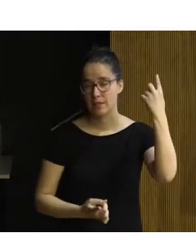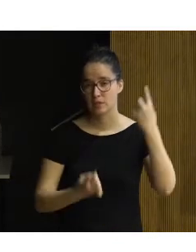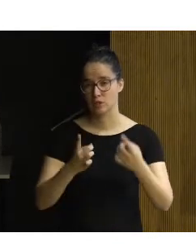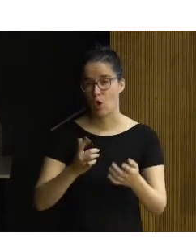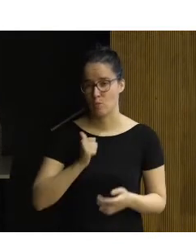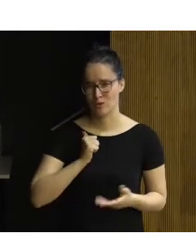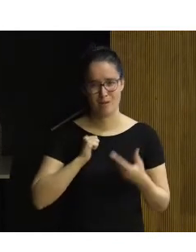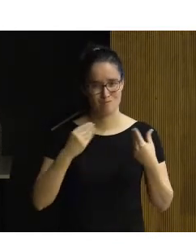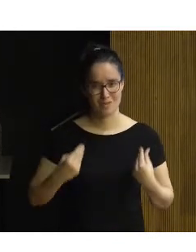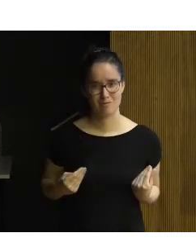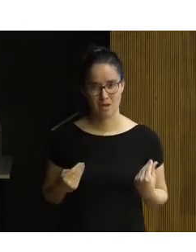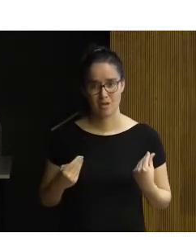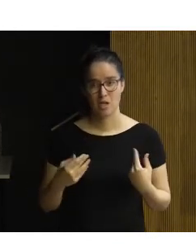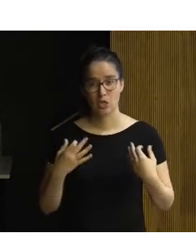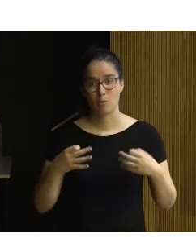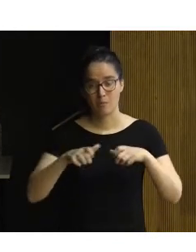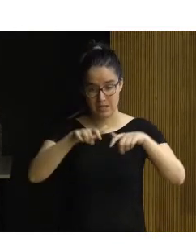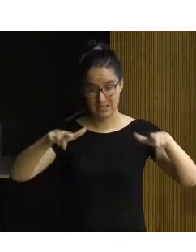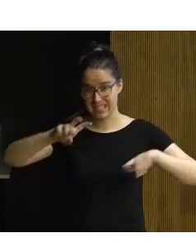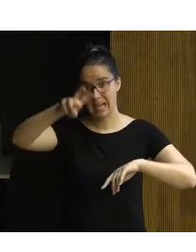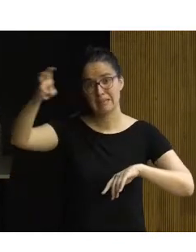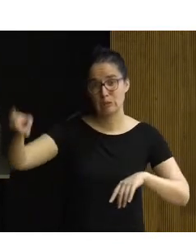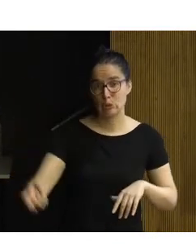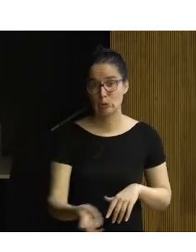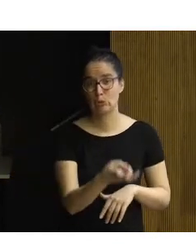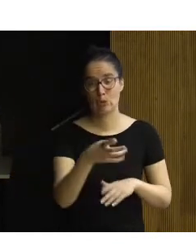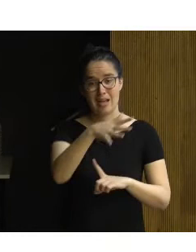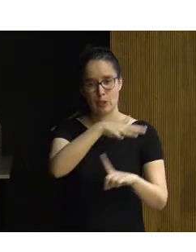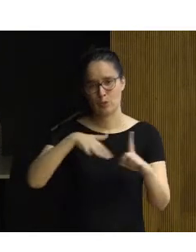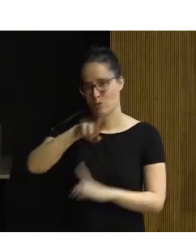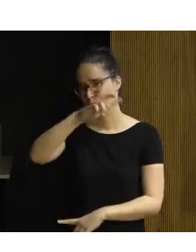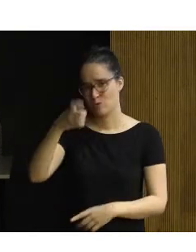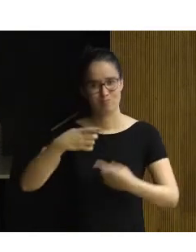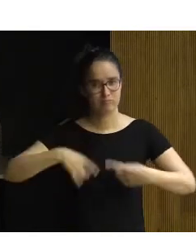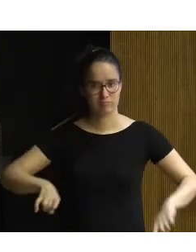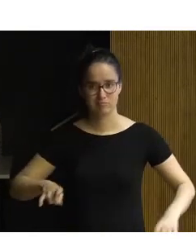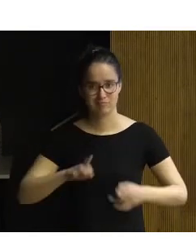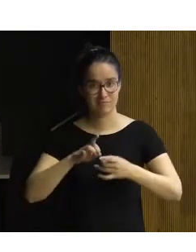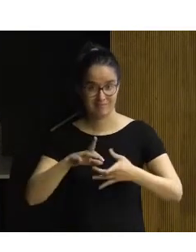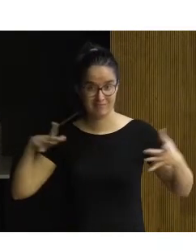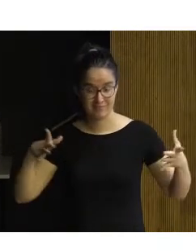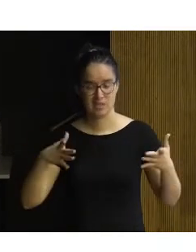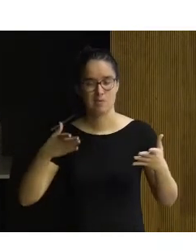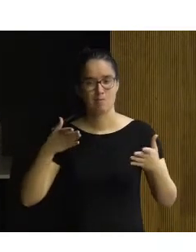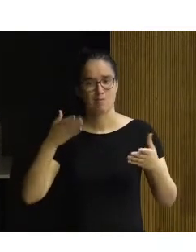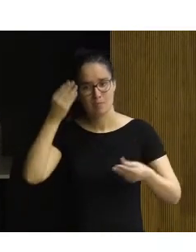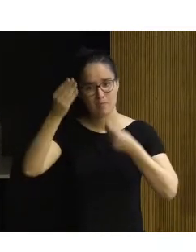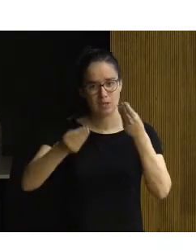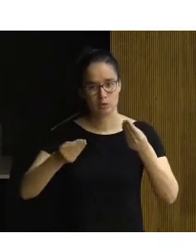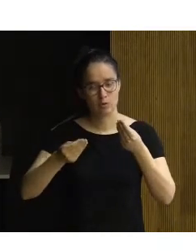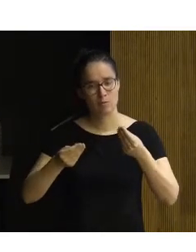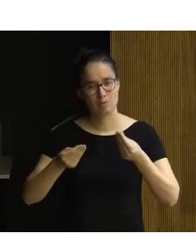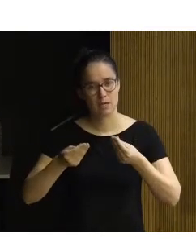oportunidad. Suele ser otro tipo de salas y otro tipo de entorno, lo cual yo creo que contribuye a ampliar la